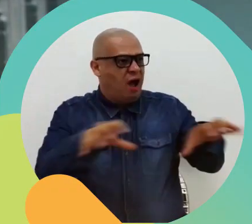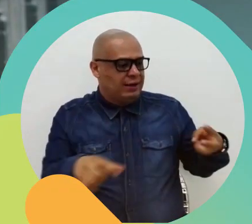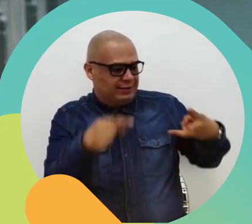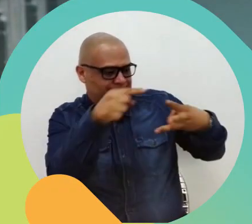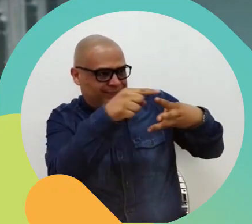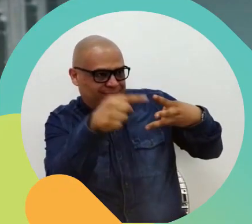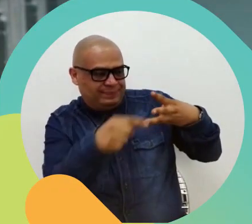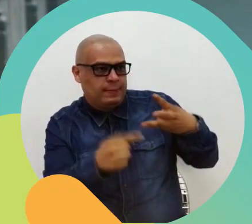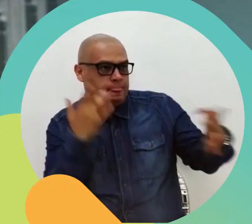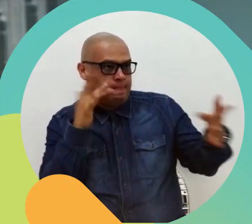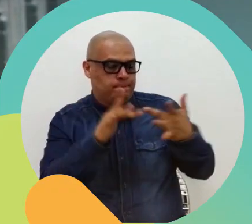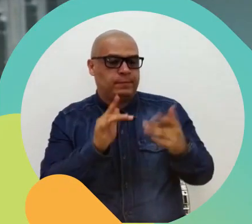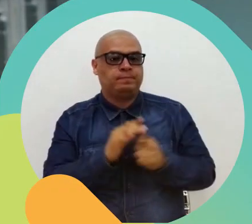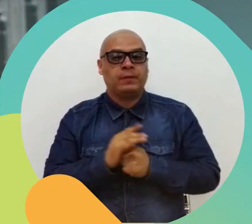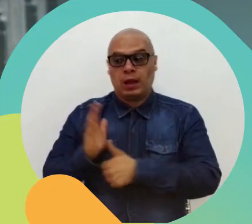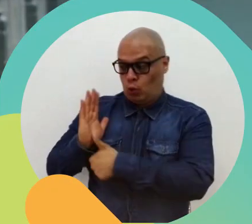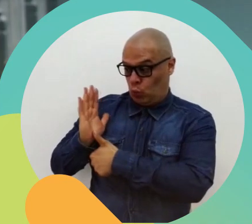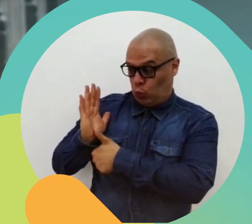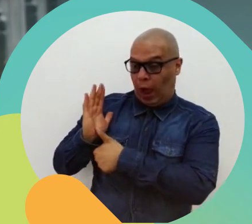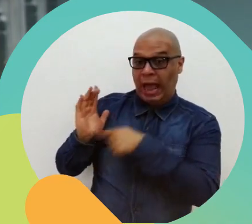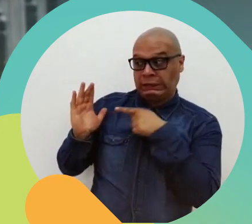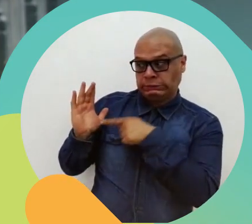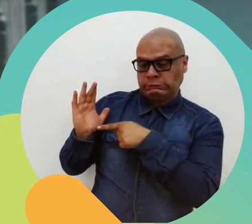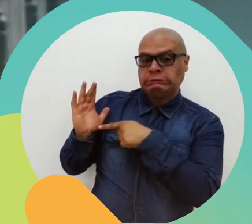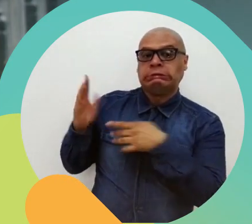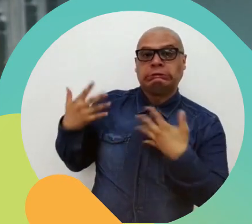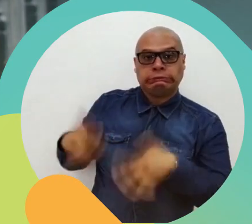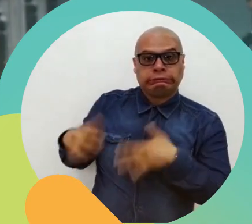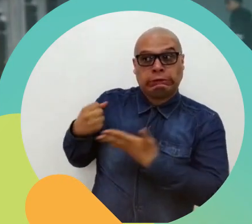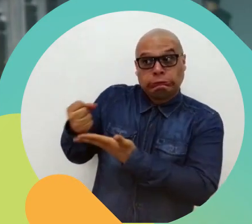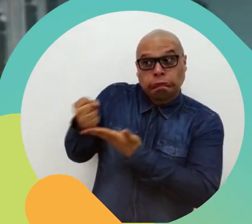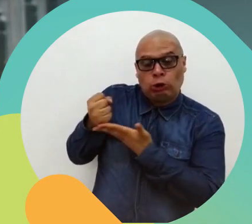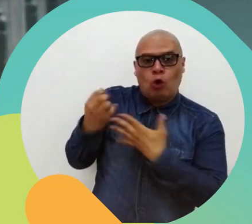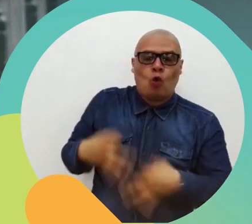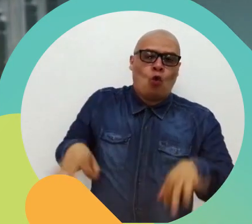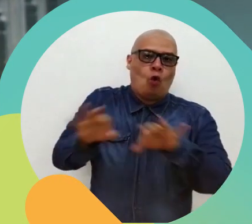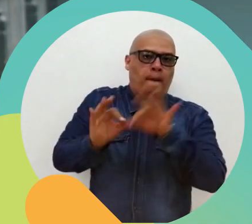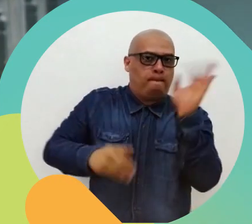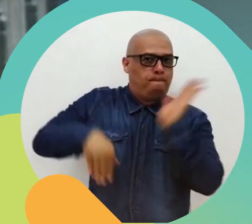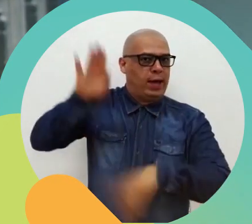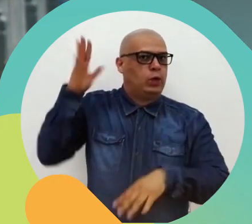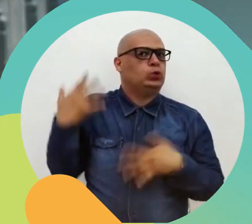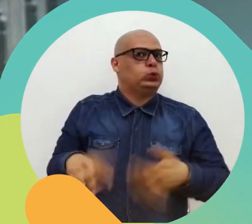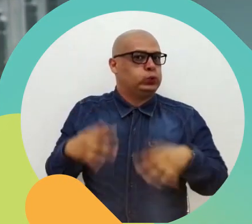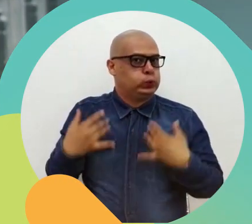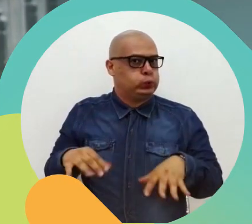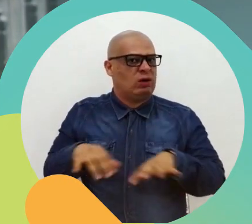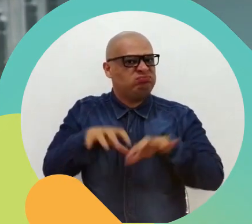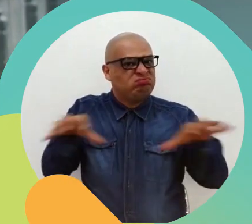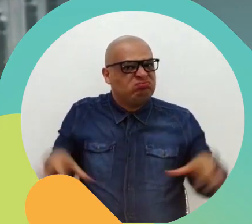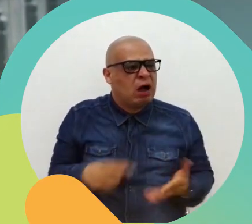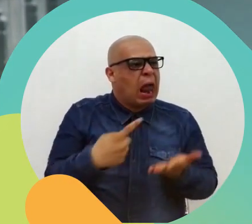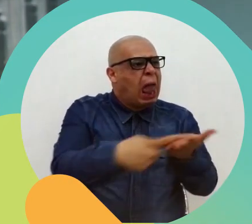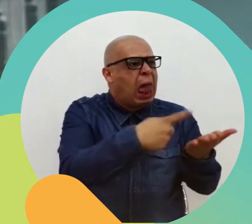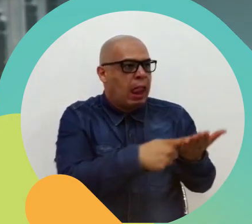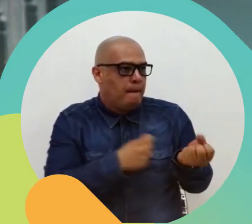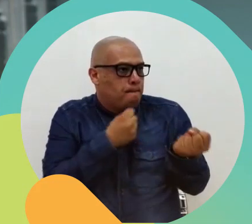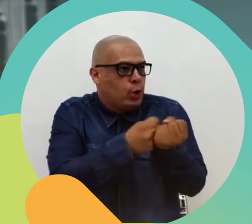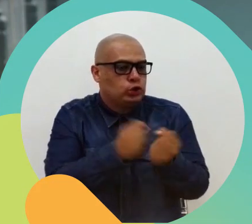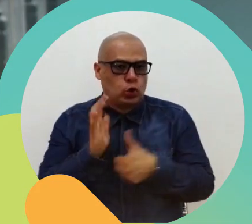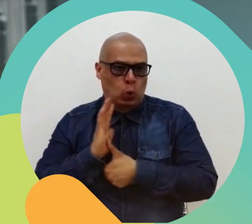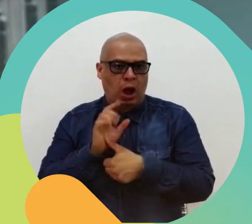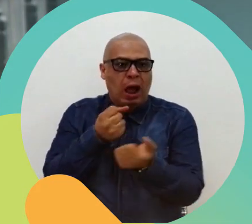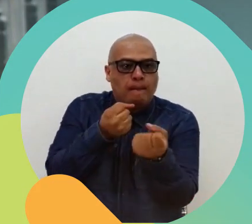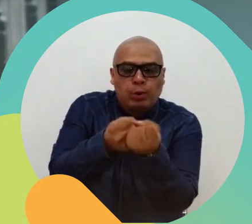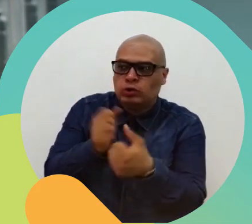La UAI ha sido fundamental en este proceso, trabajando en cada una de las mesas para lograr